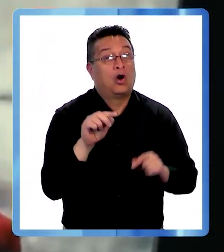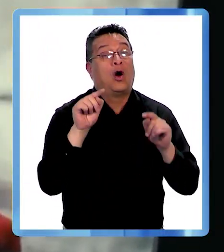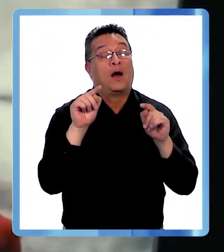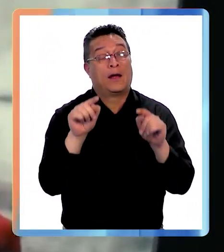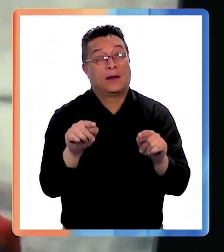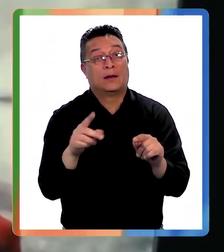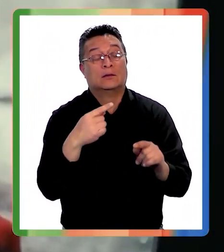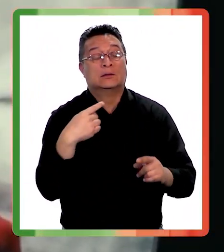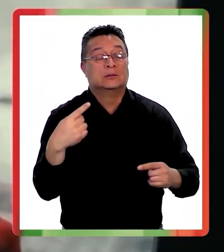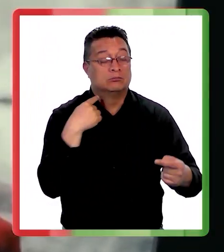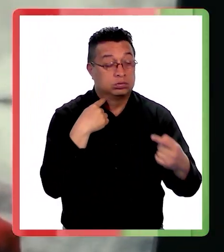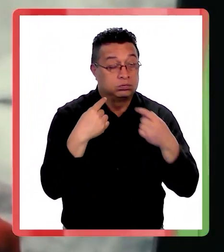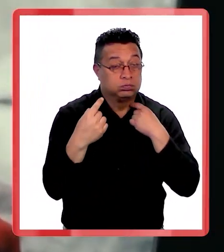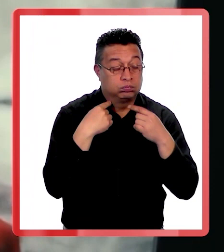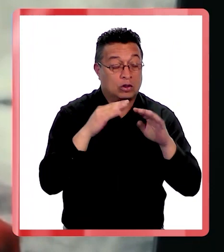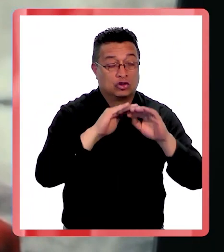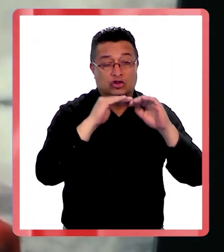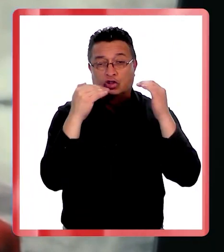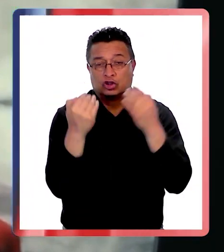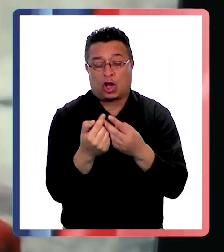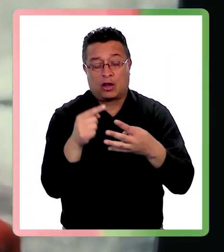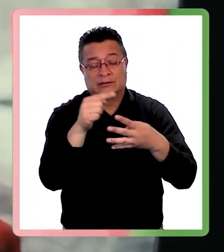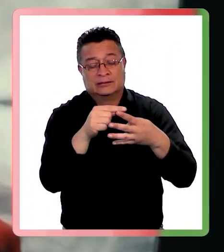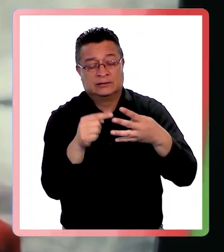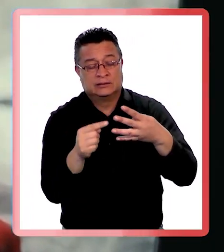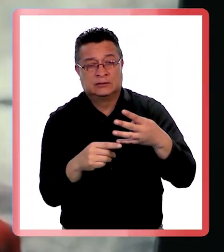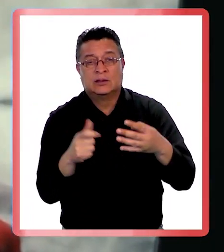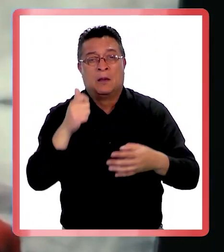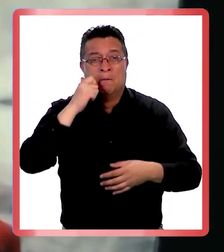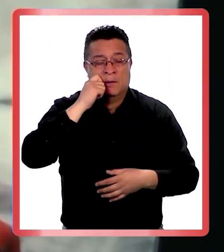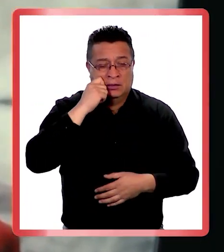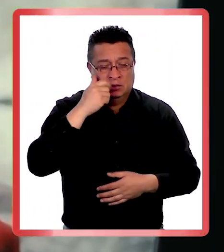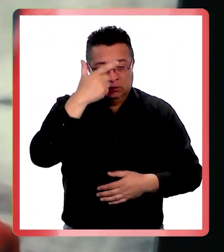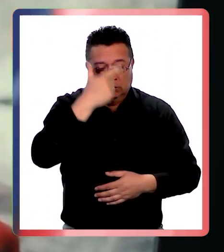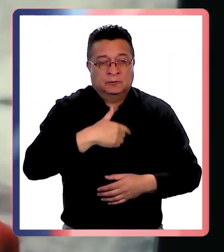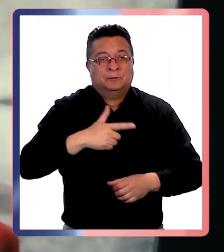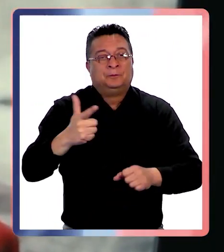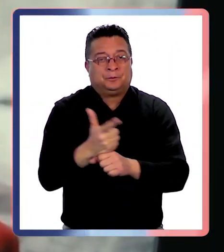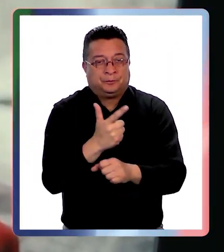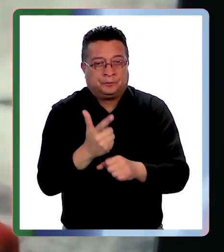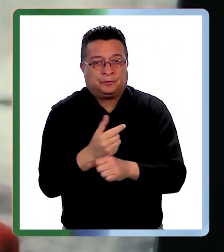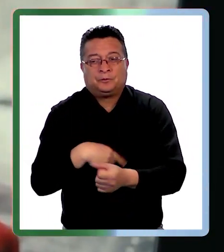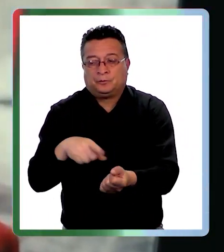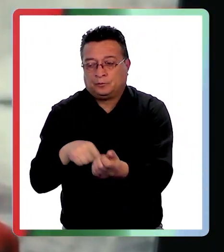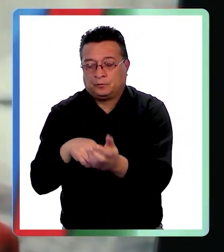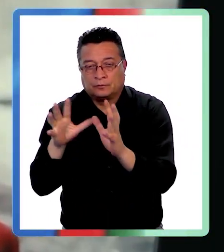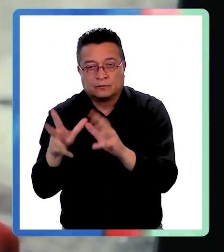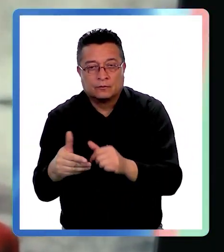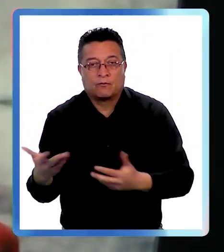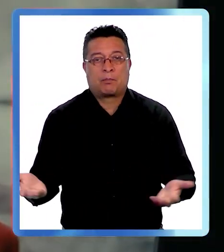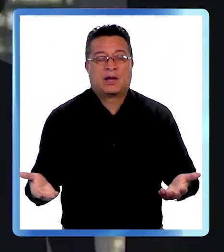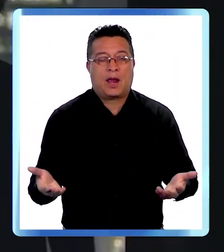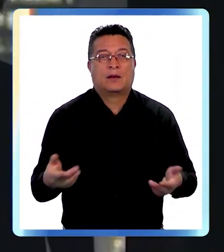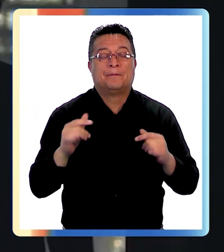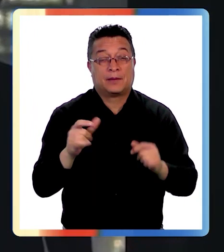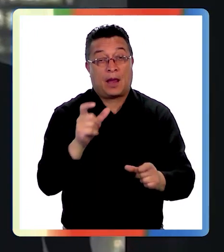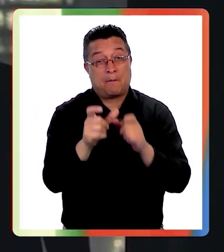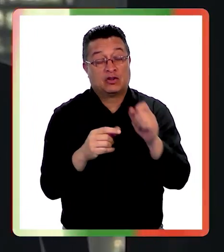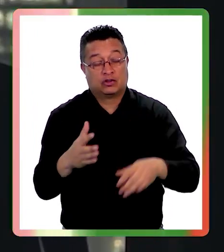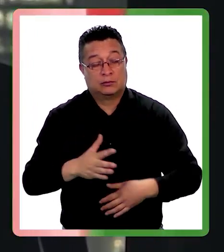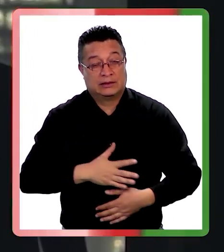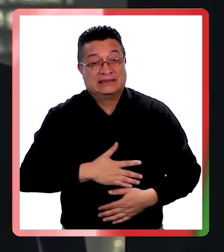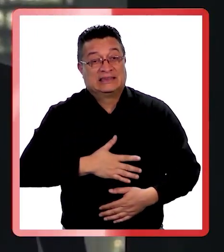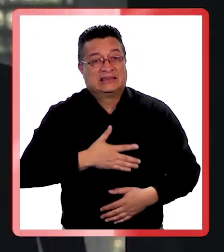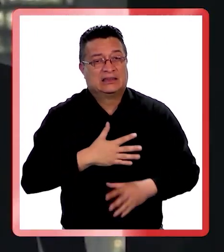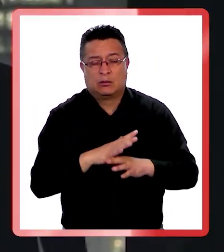Afecta todo el ámbito de las personas, lo personal, lo laboral, lo familiar y las personas se